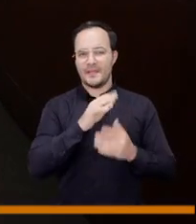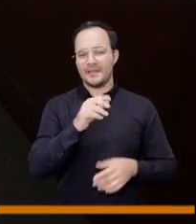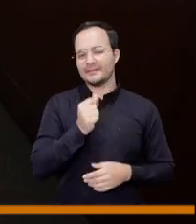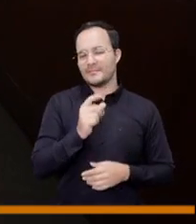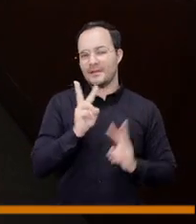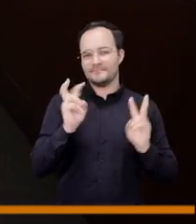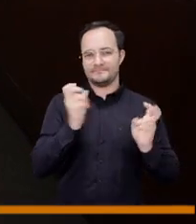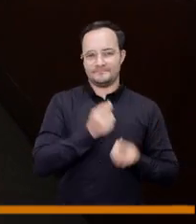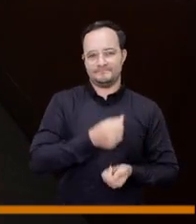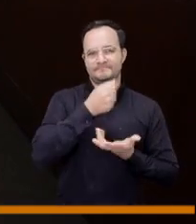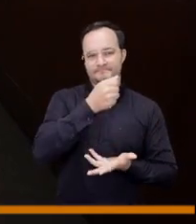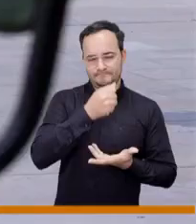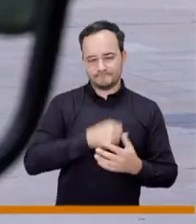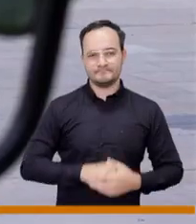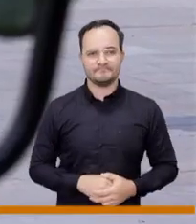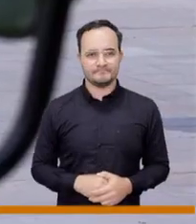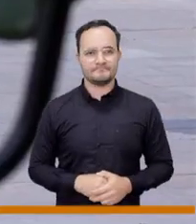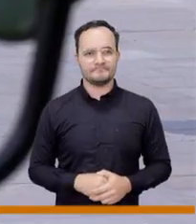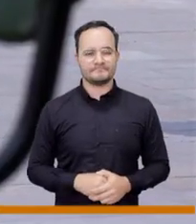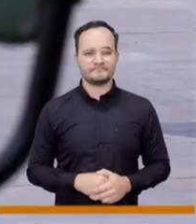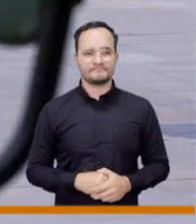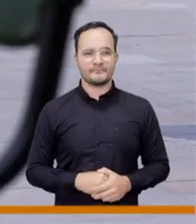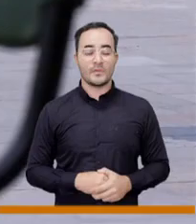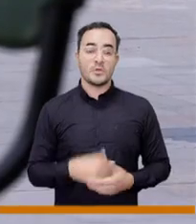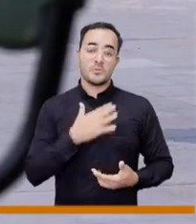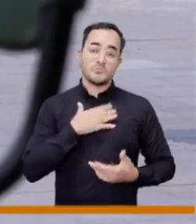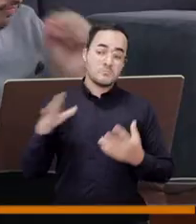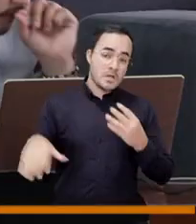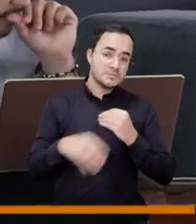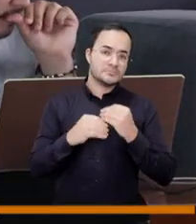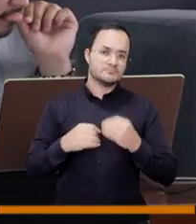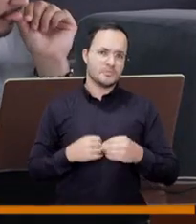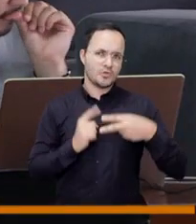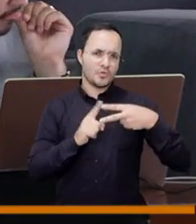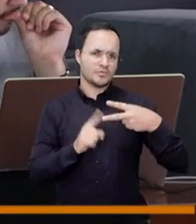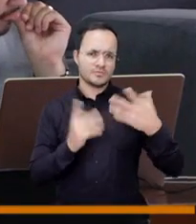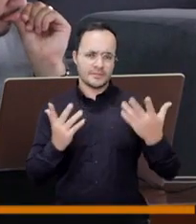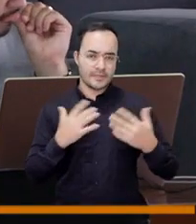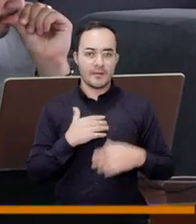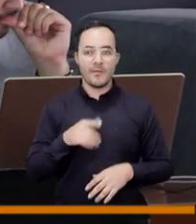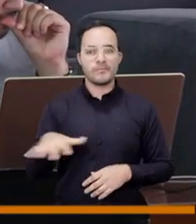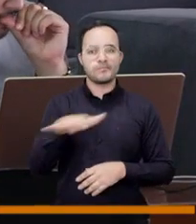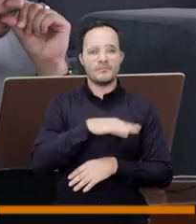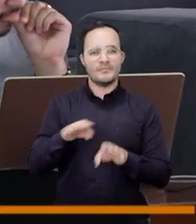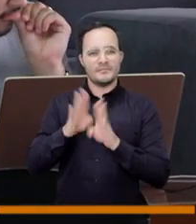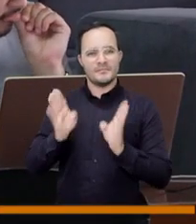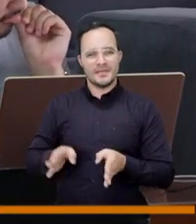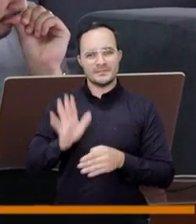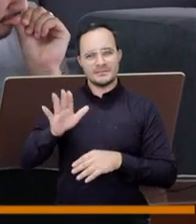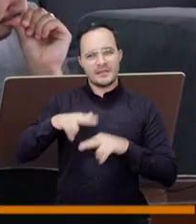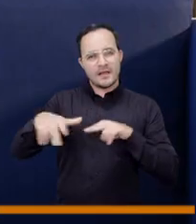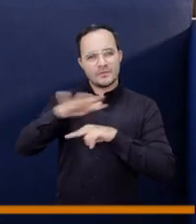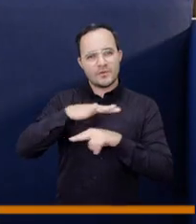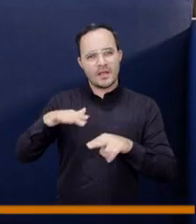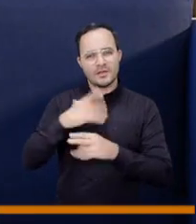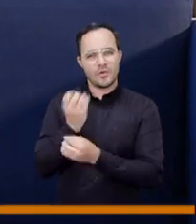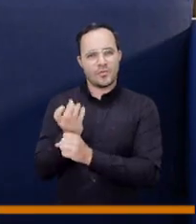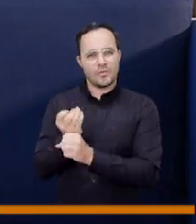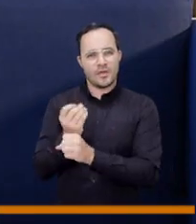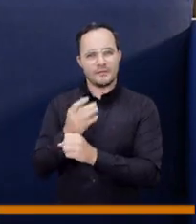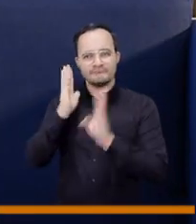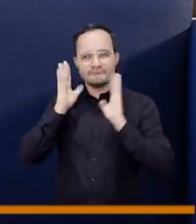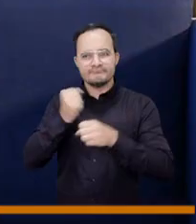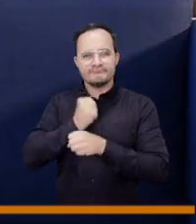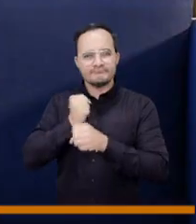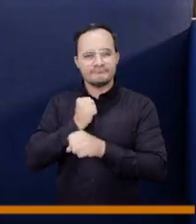son estos de presupuesto también añadiendo dos que son muy interesantes para mí y es el fortalecimiento de las mesas ambientales comunales ahí